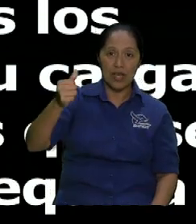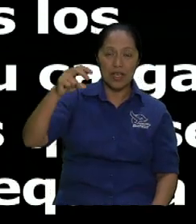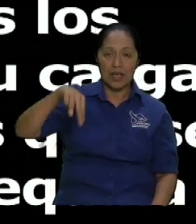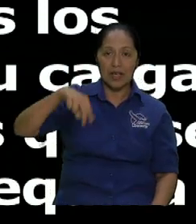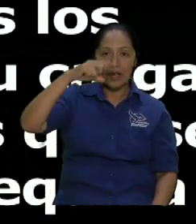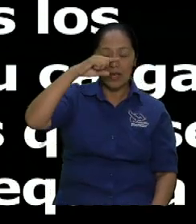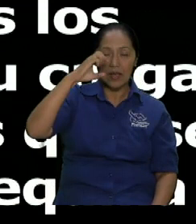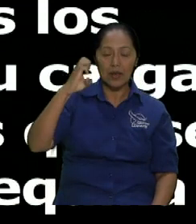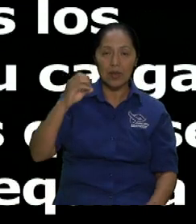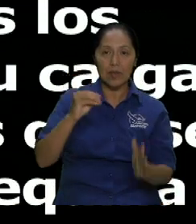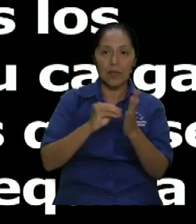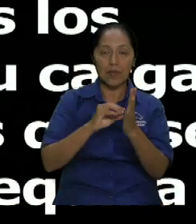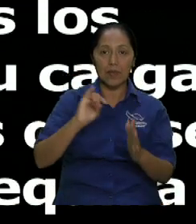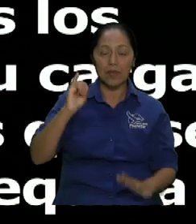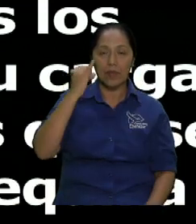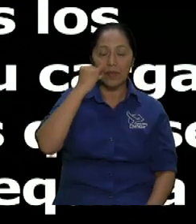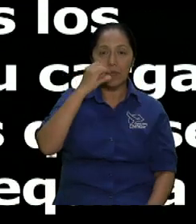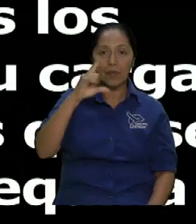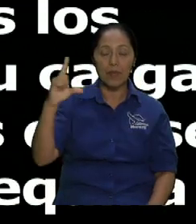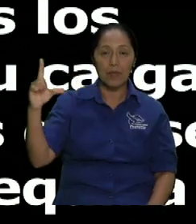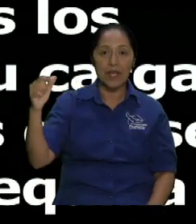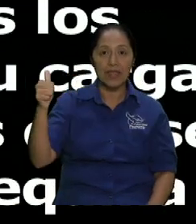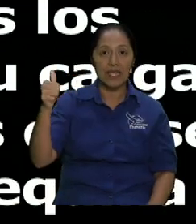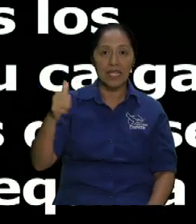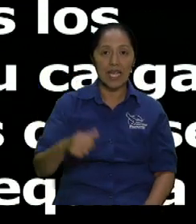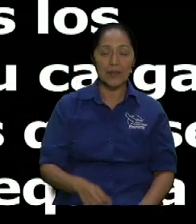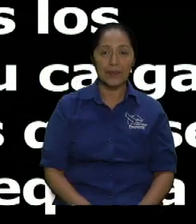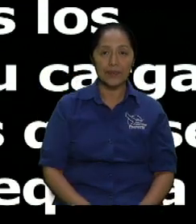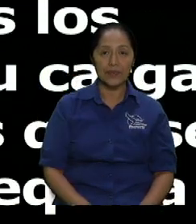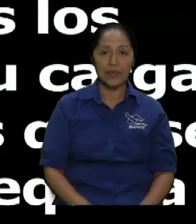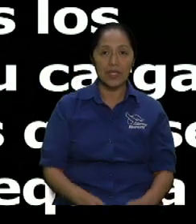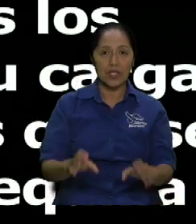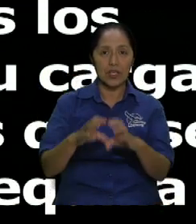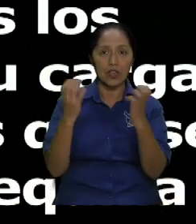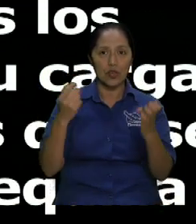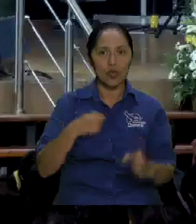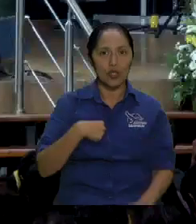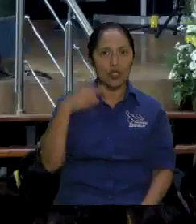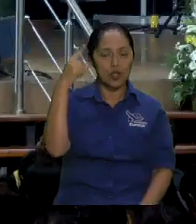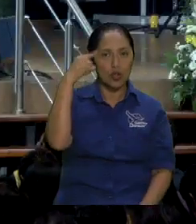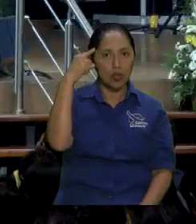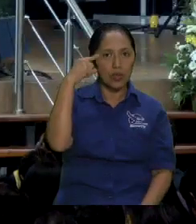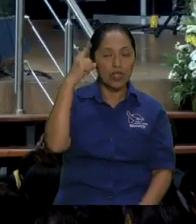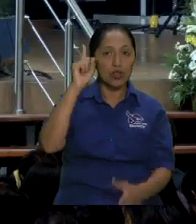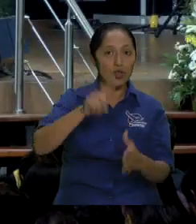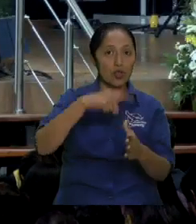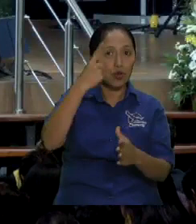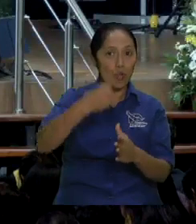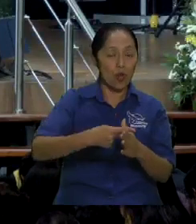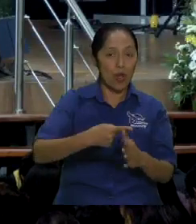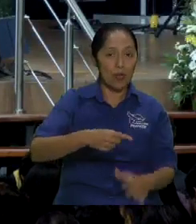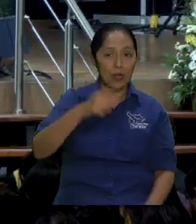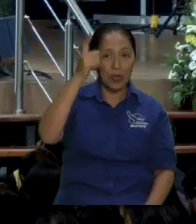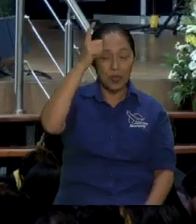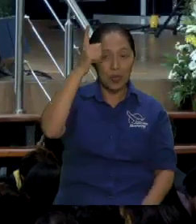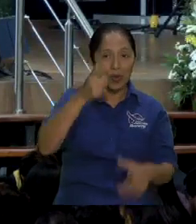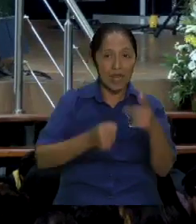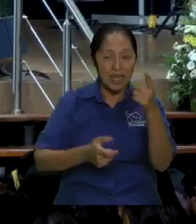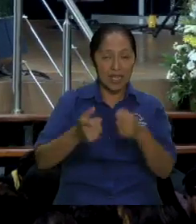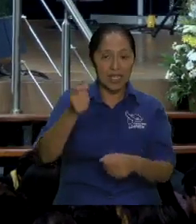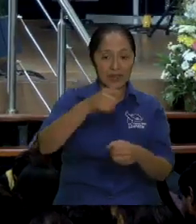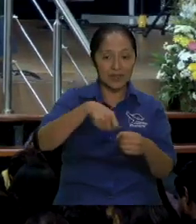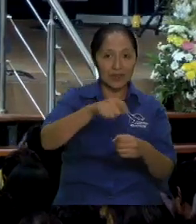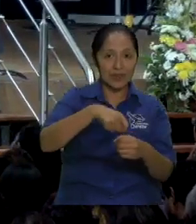porque entonces yo aquí digo eso quiere decir que cuando la leche la palabra de Dios la doctrina